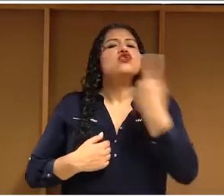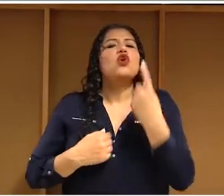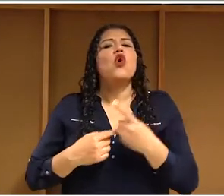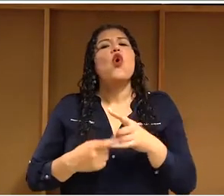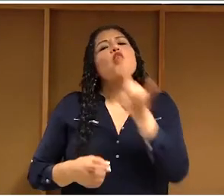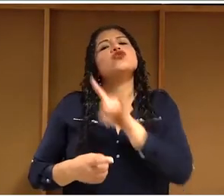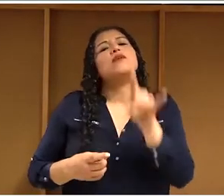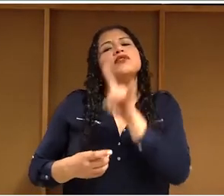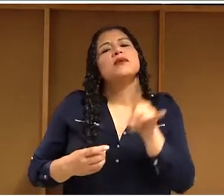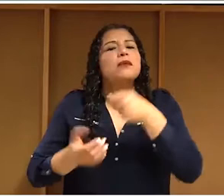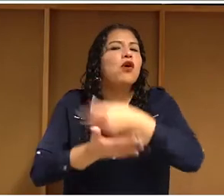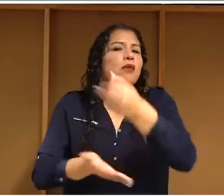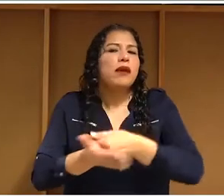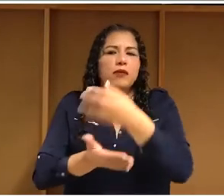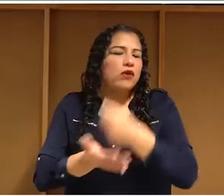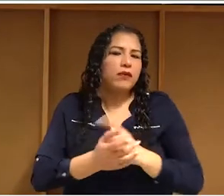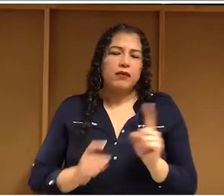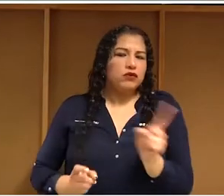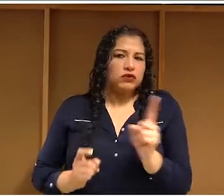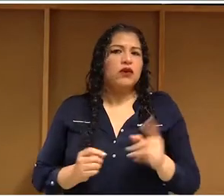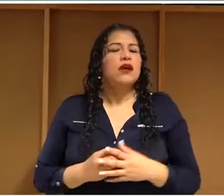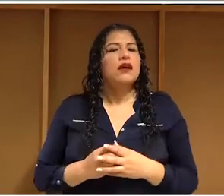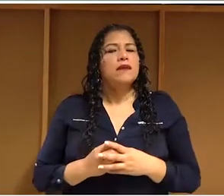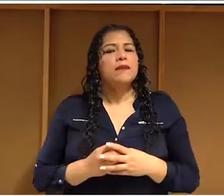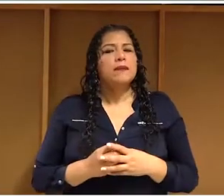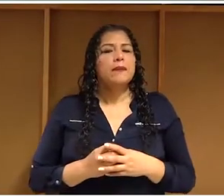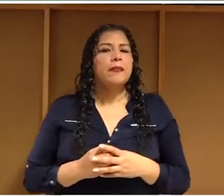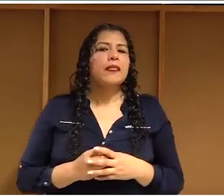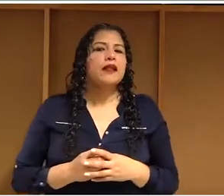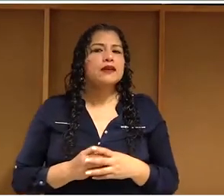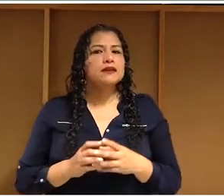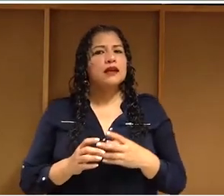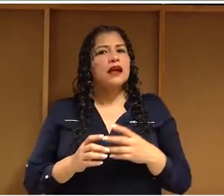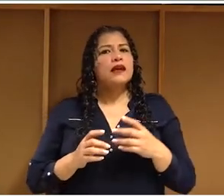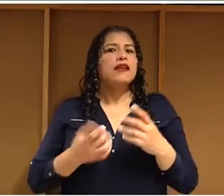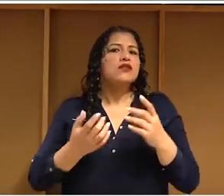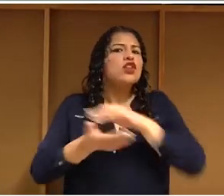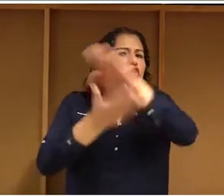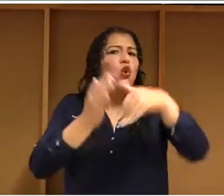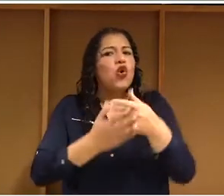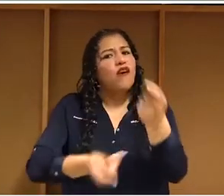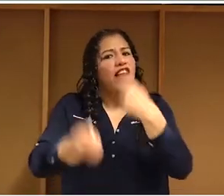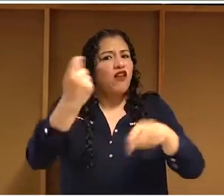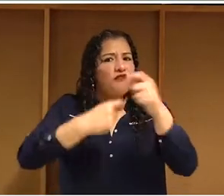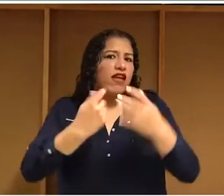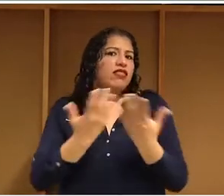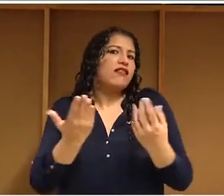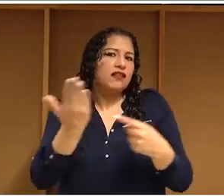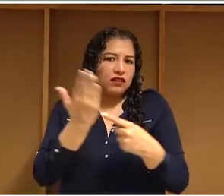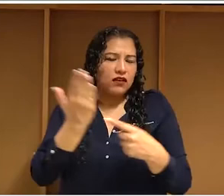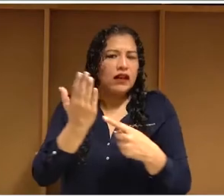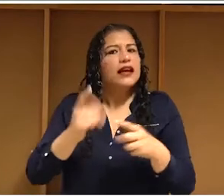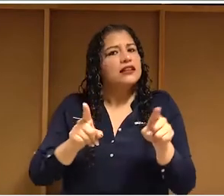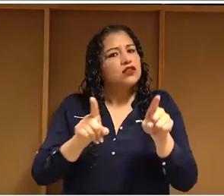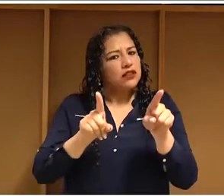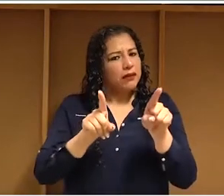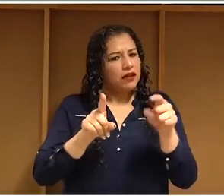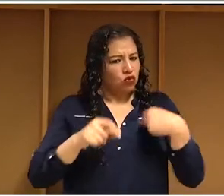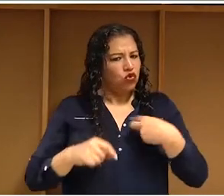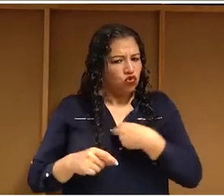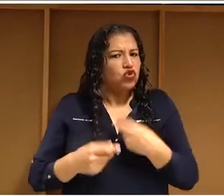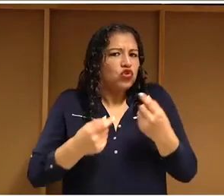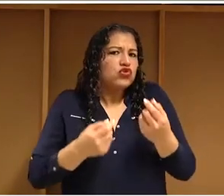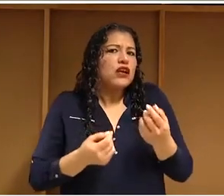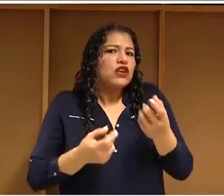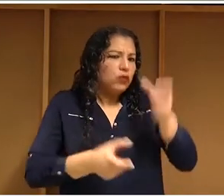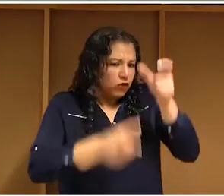decir, no solo somos consumidores de productos tecnológicos y en el entorno digital, somos ciudadanos en